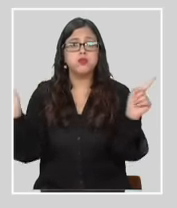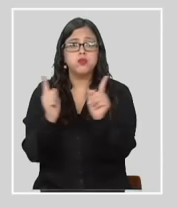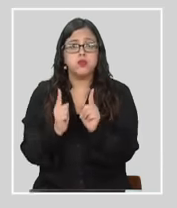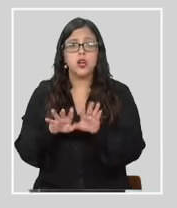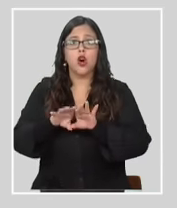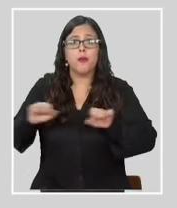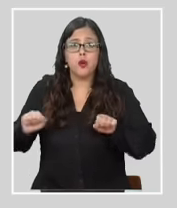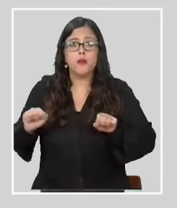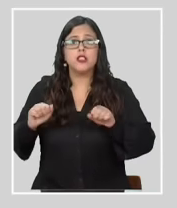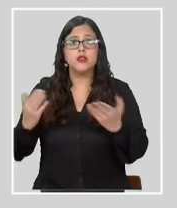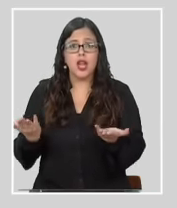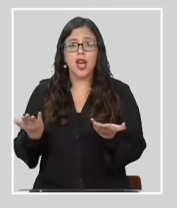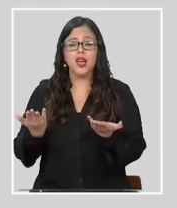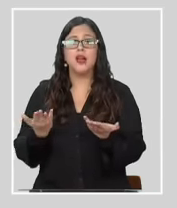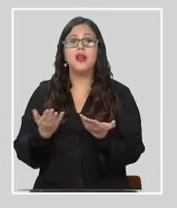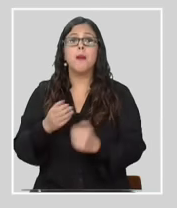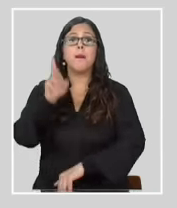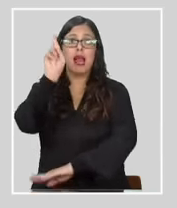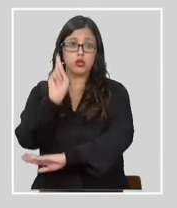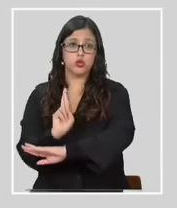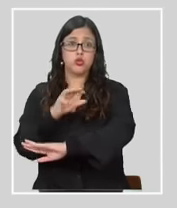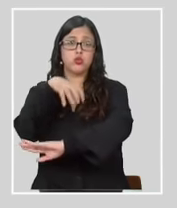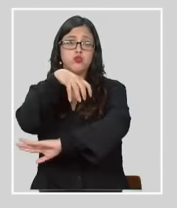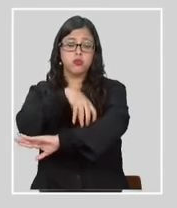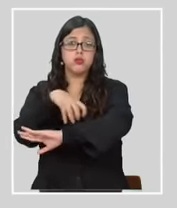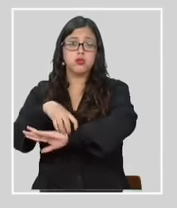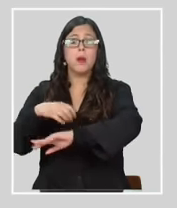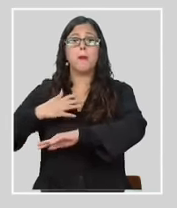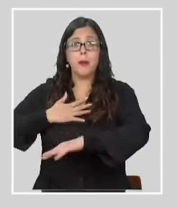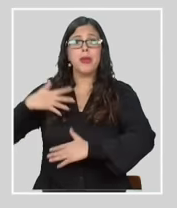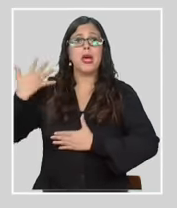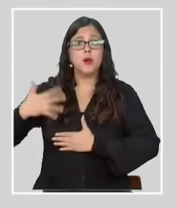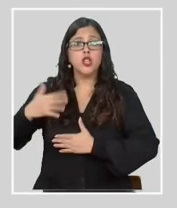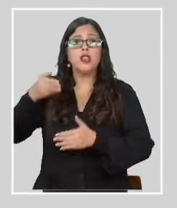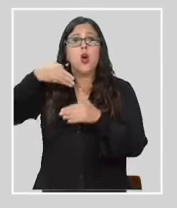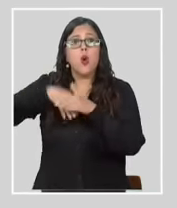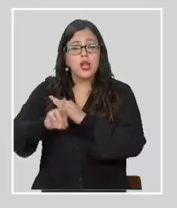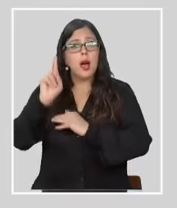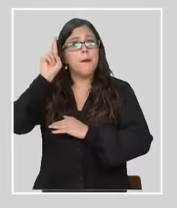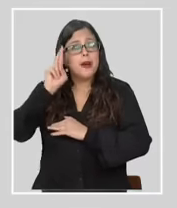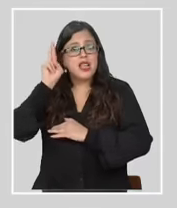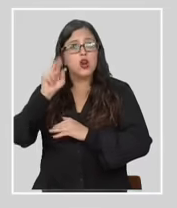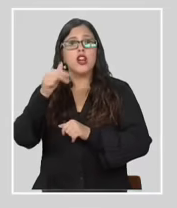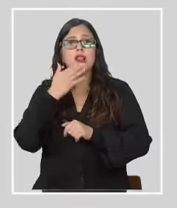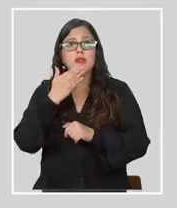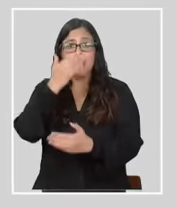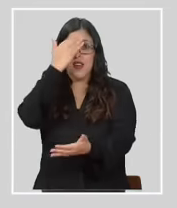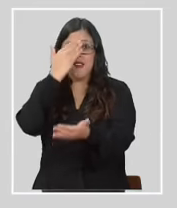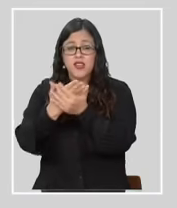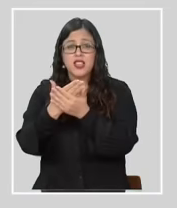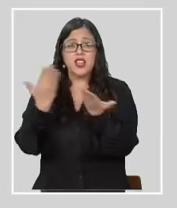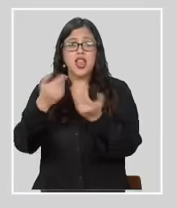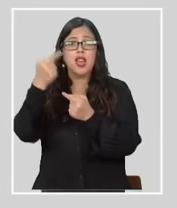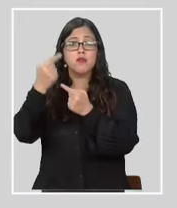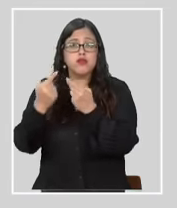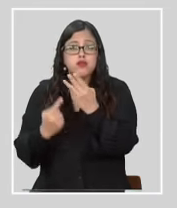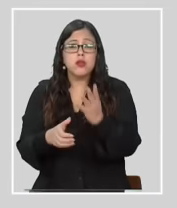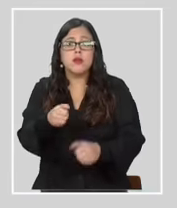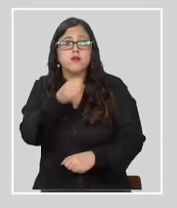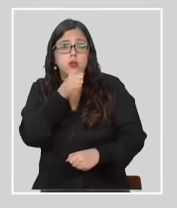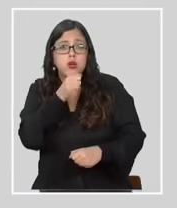compromisos para la macro zona sur me parecieron relevantes guardar para recordar y frente a la petición de diversos medios